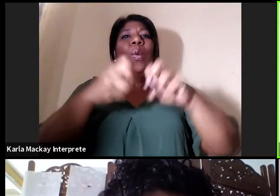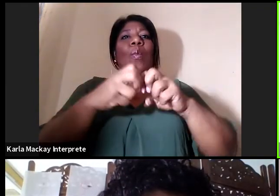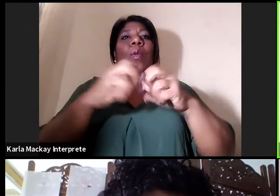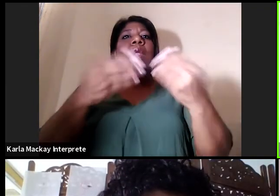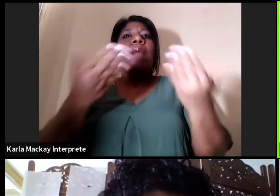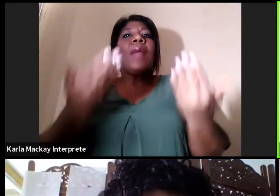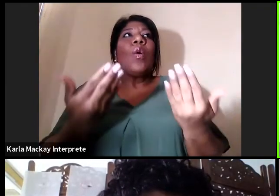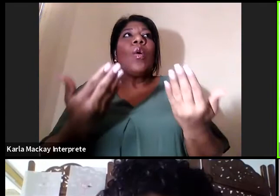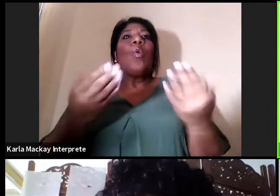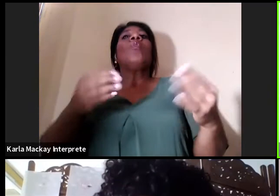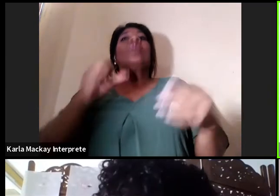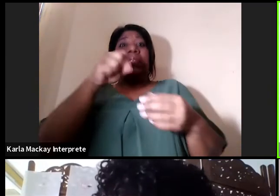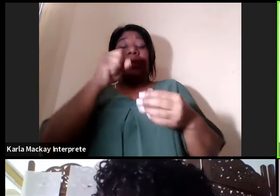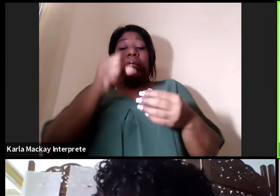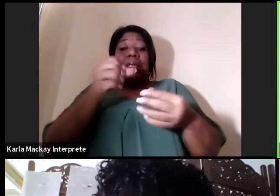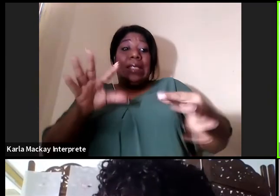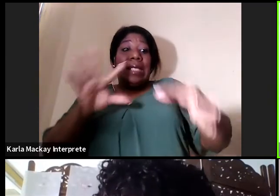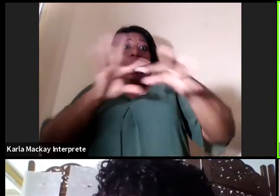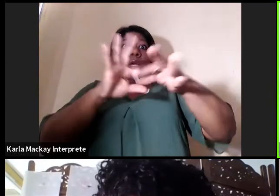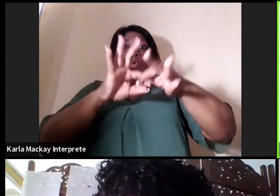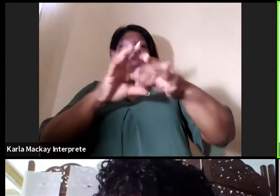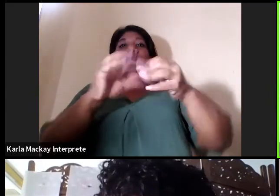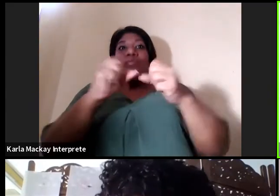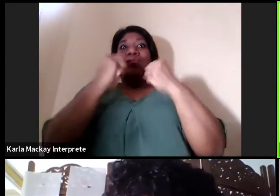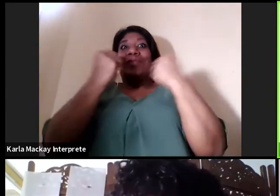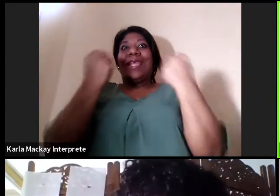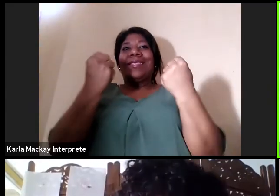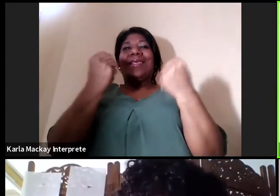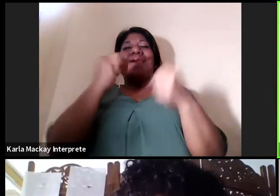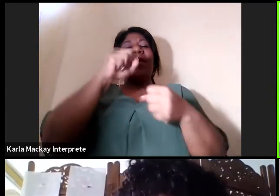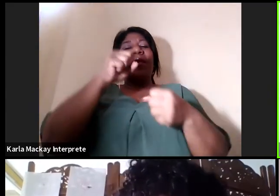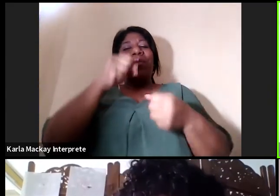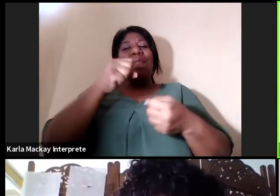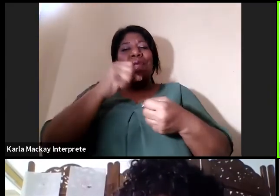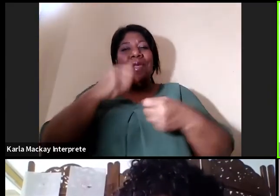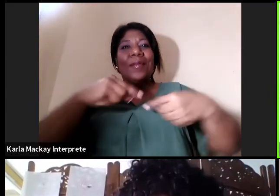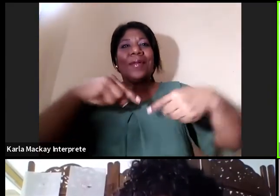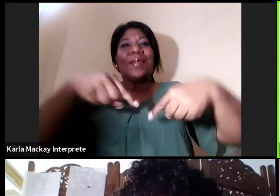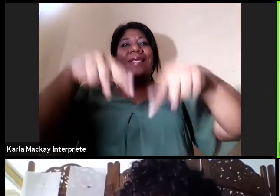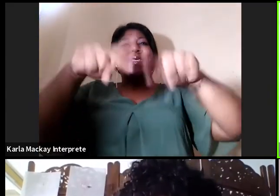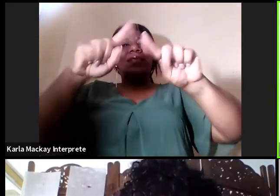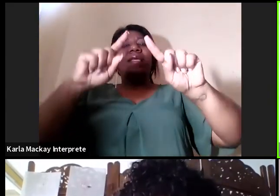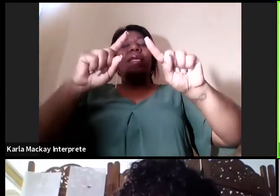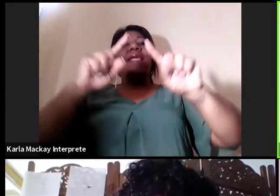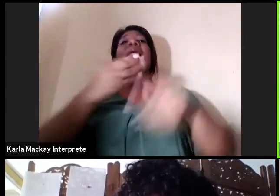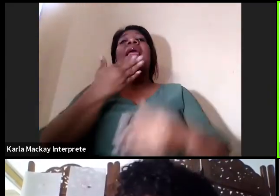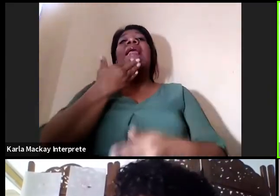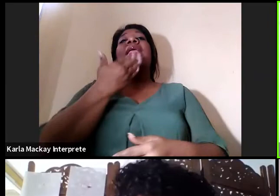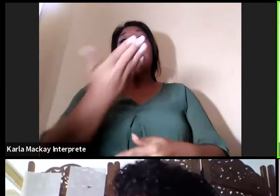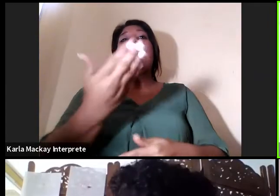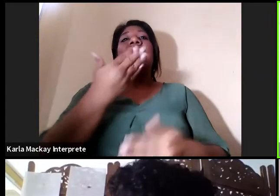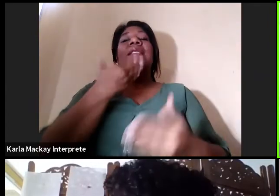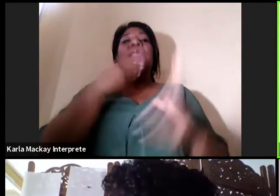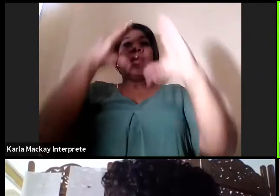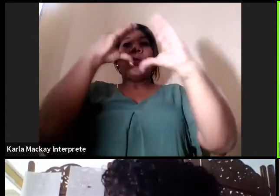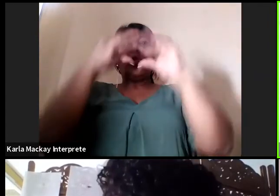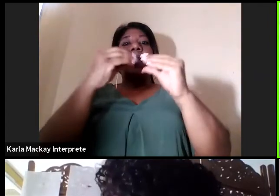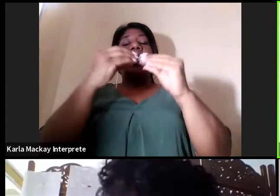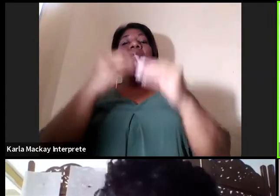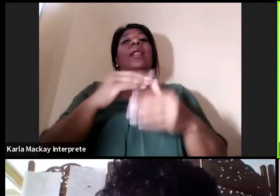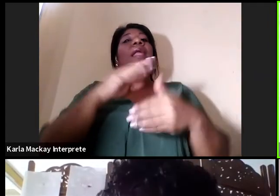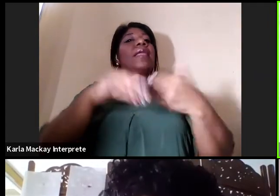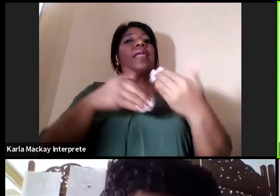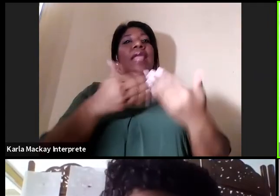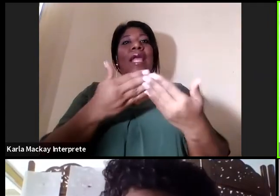interconectados entre todos. Muy buenas tardes, les agradezco mucho y les deseo de verdad un muy buen